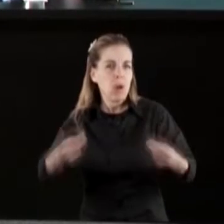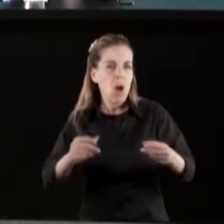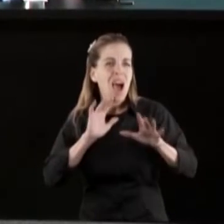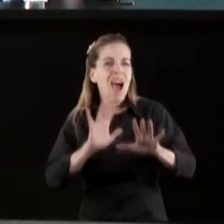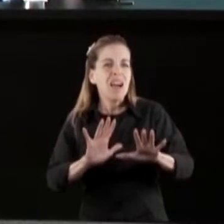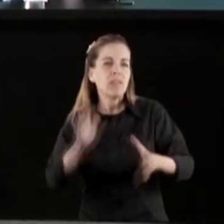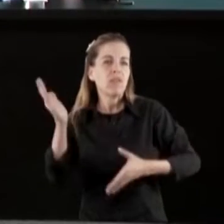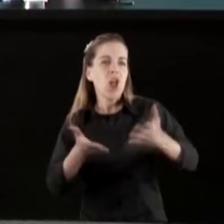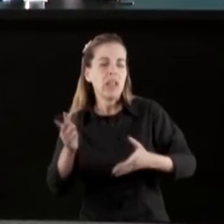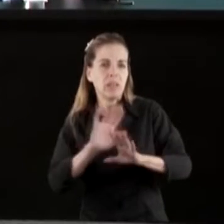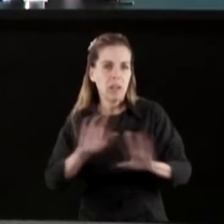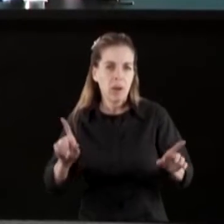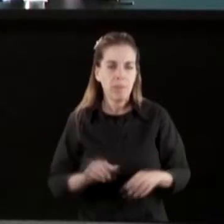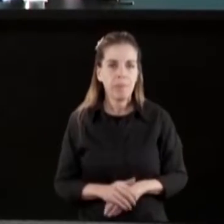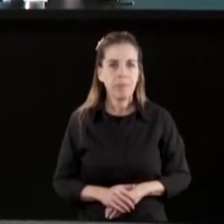nuestro gobierno.